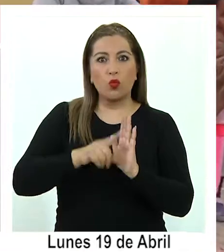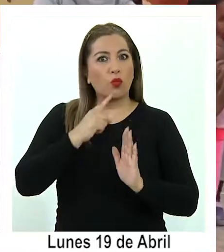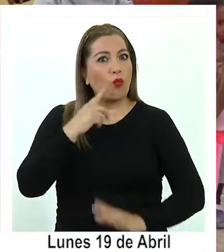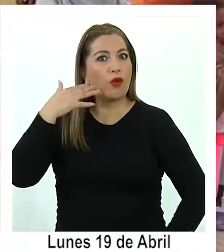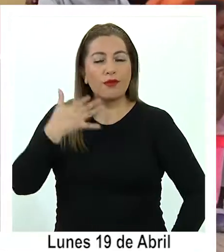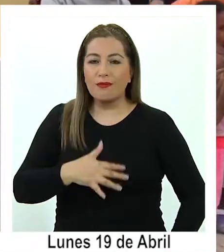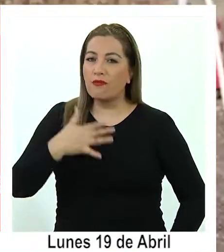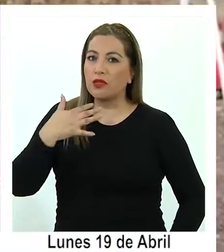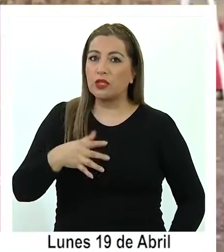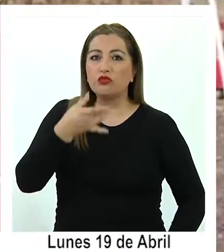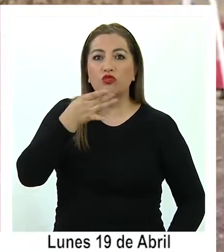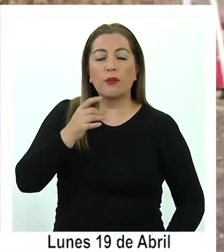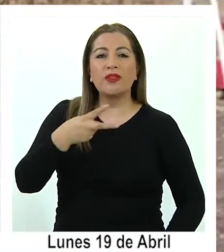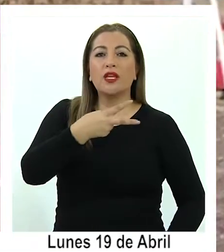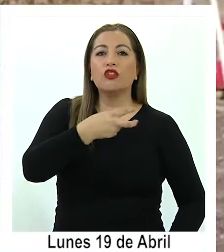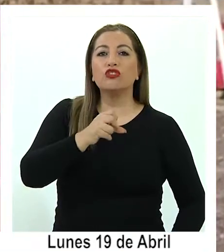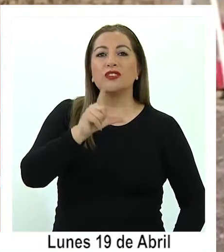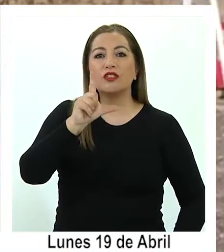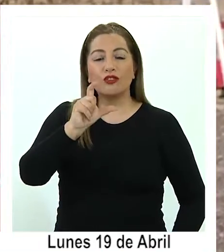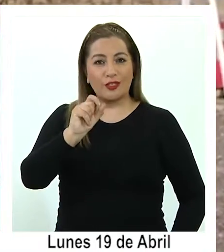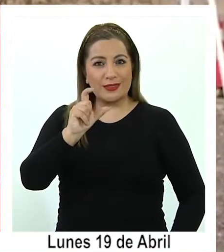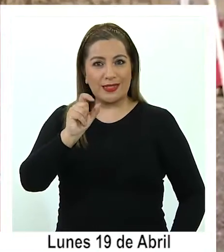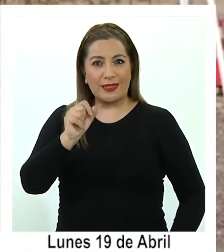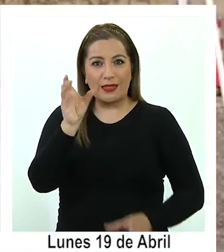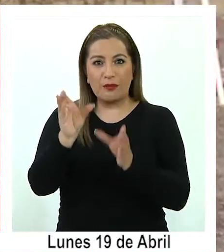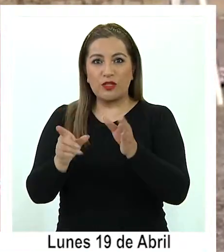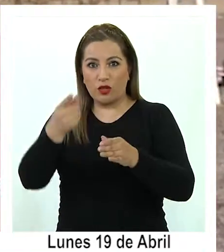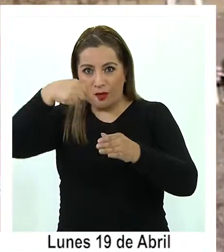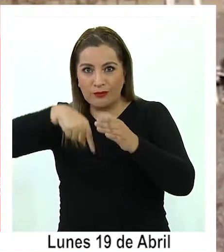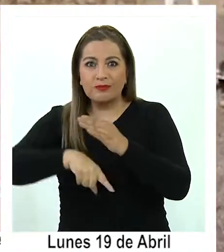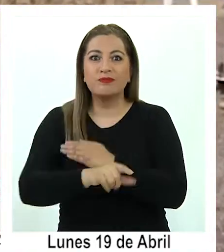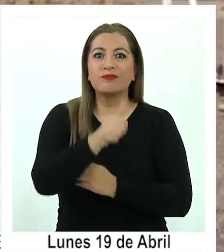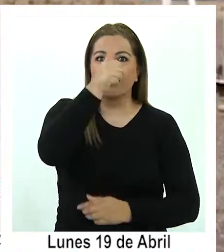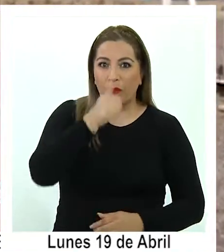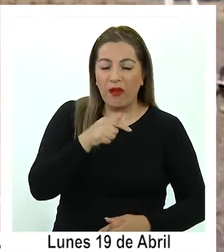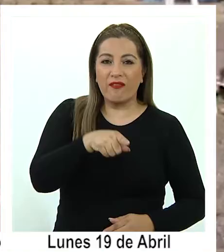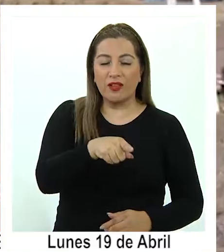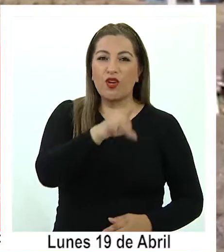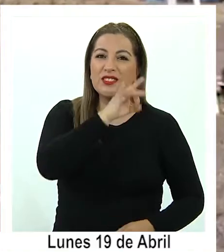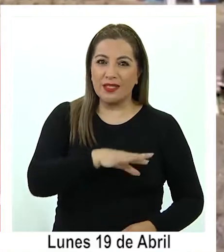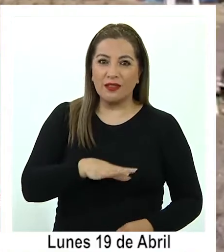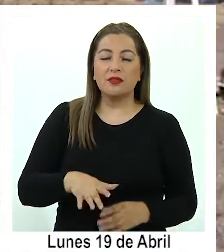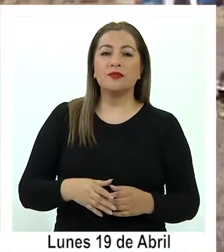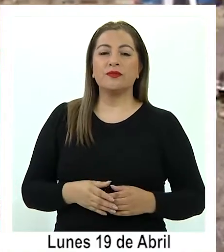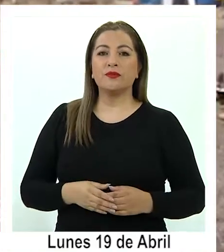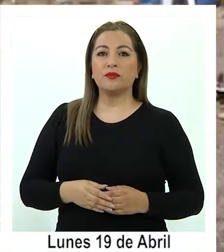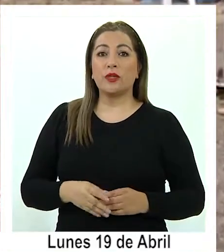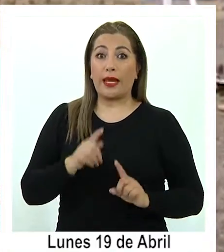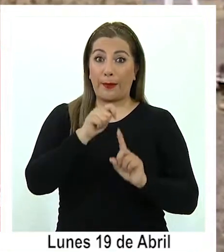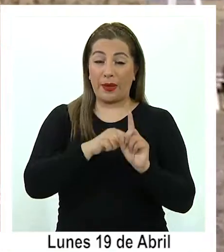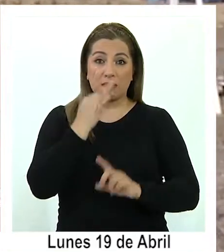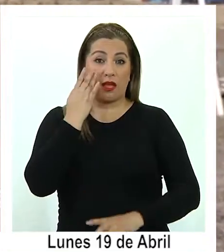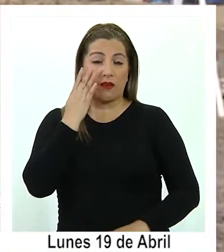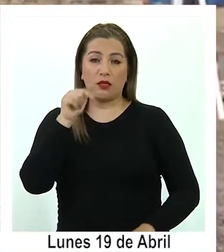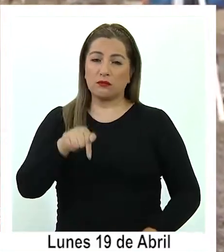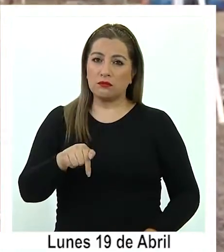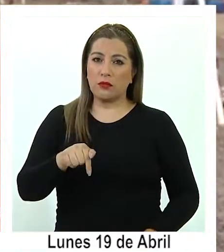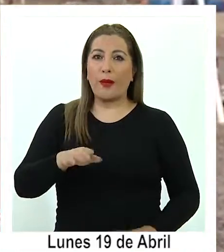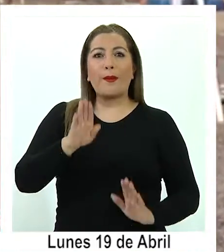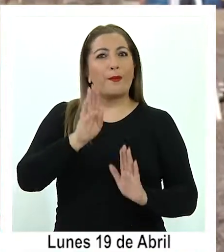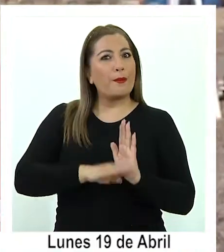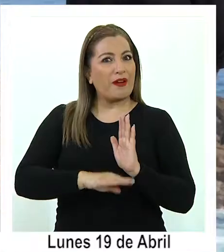significativa, ya que solo tuvimos 270 ingresos de manera irregular. Y en lo que va del mes de abril estamos